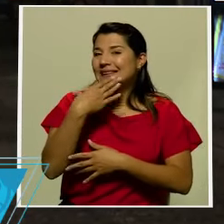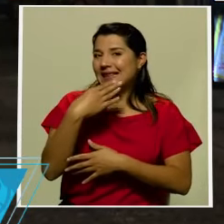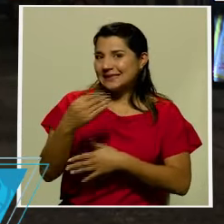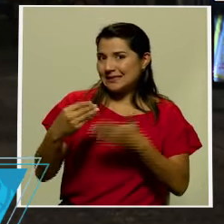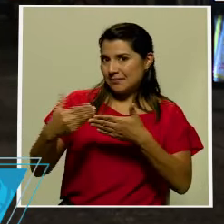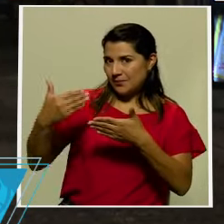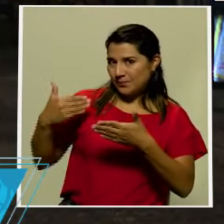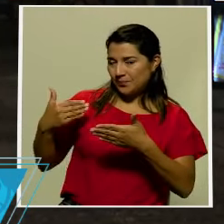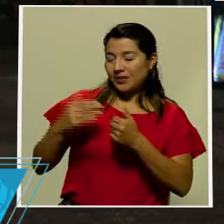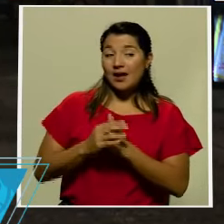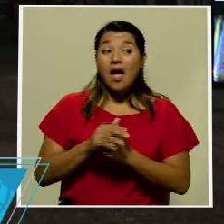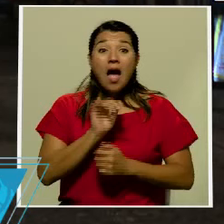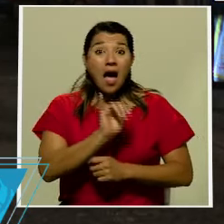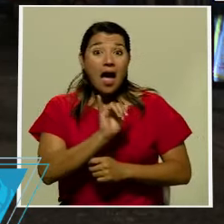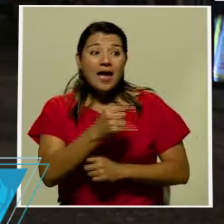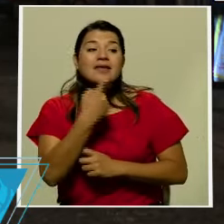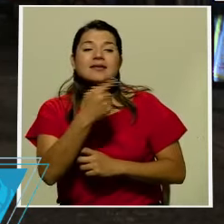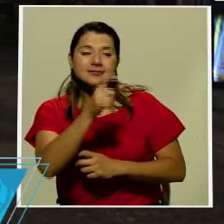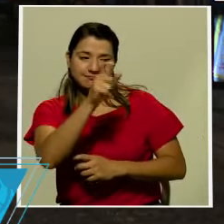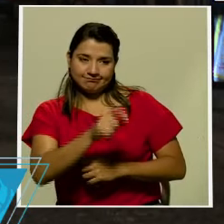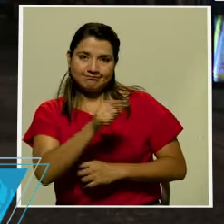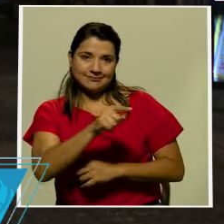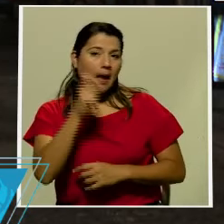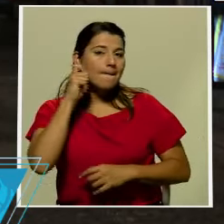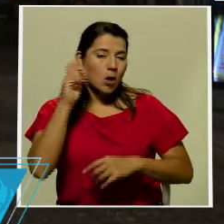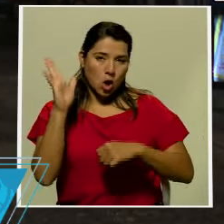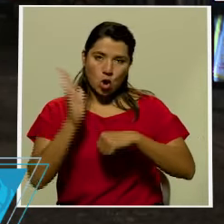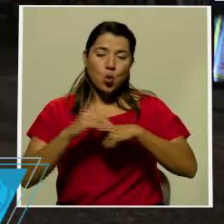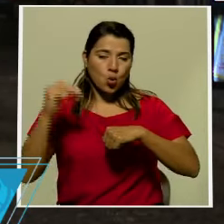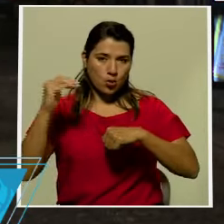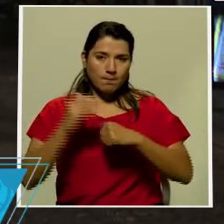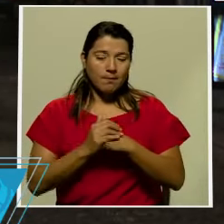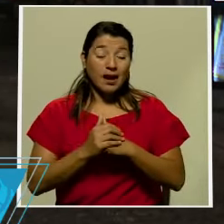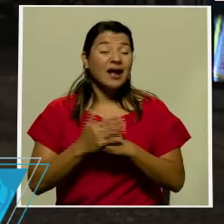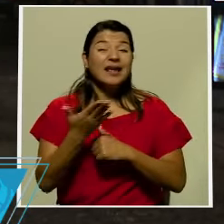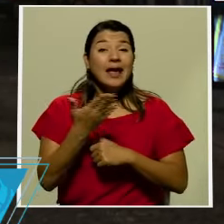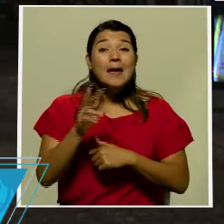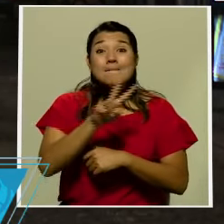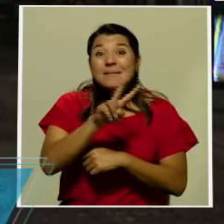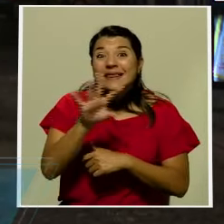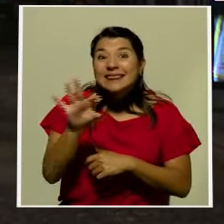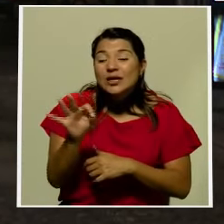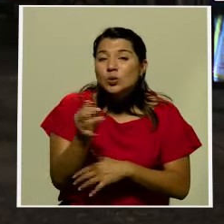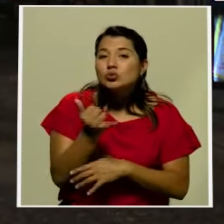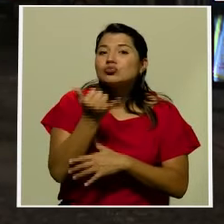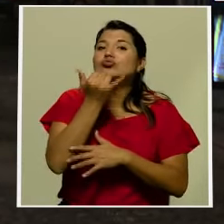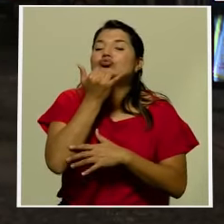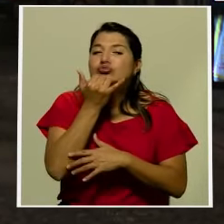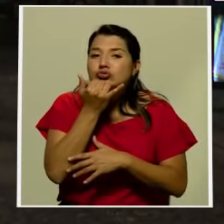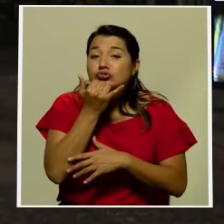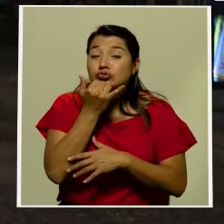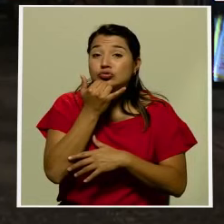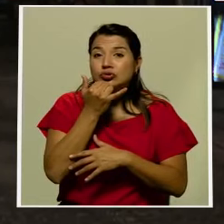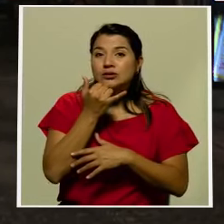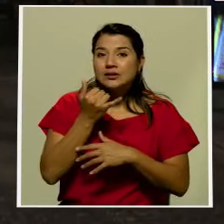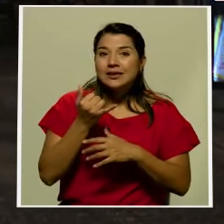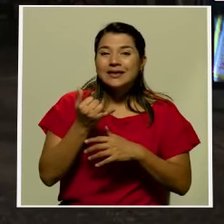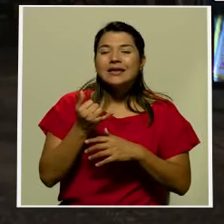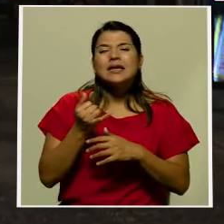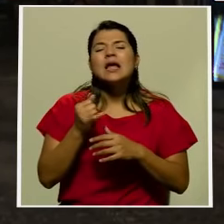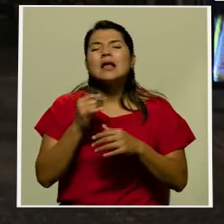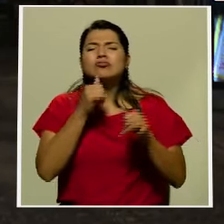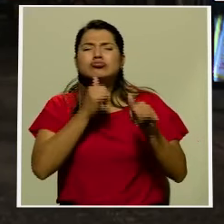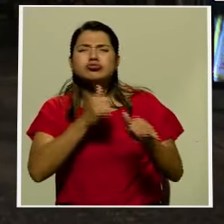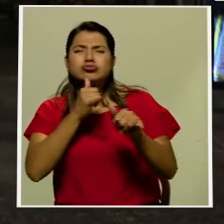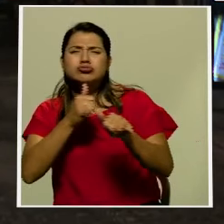donde se confirma la culpabilidad de ella en este caso de 29 delitos como usted lo decía de 32 que en su momento fueron